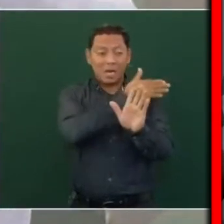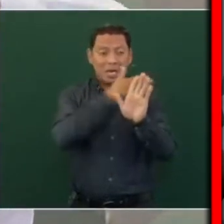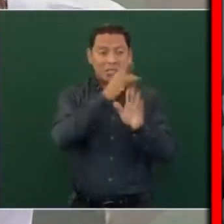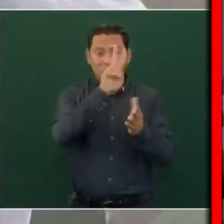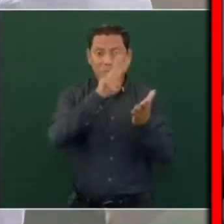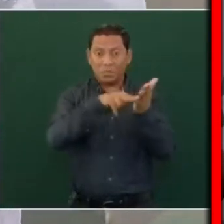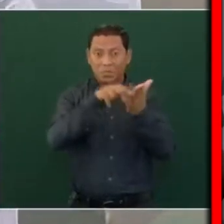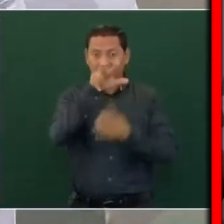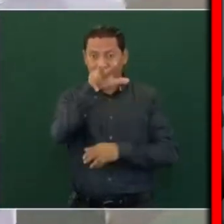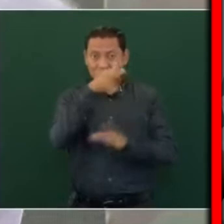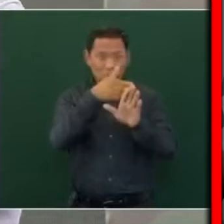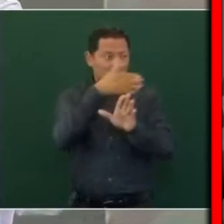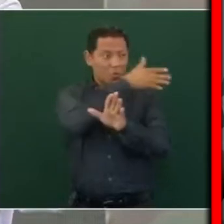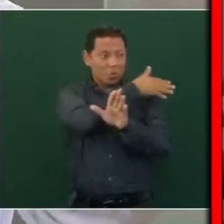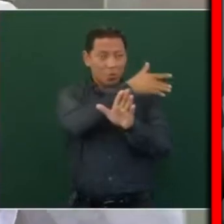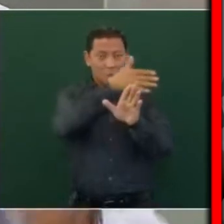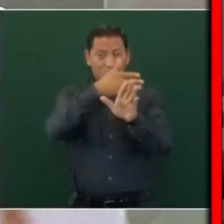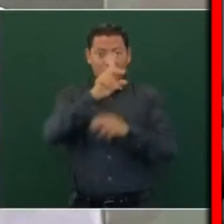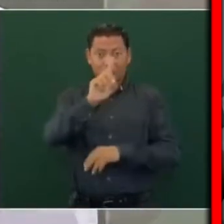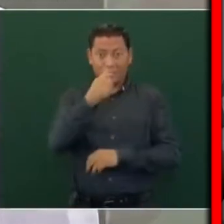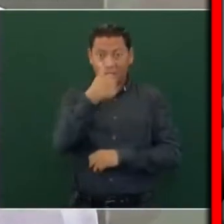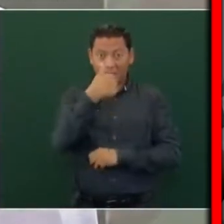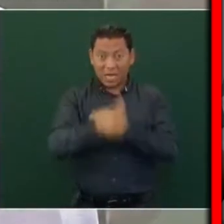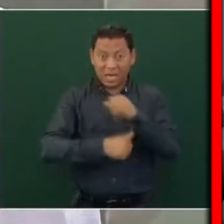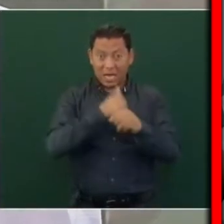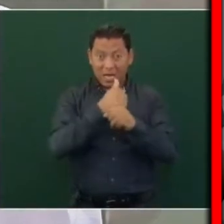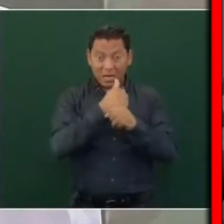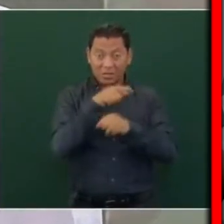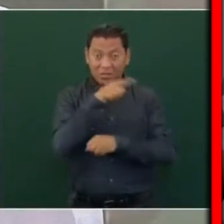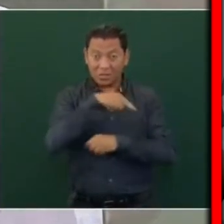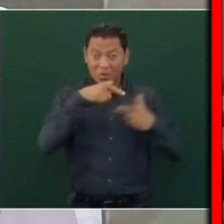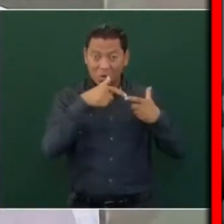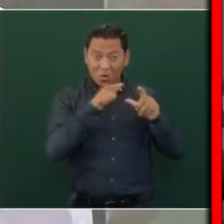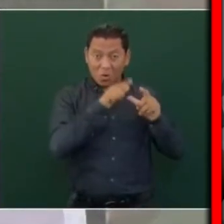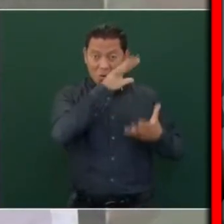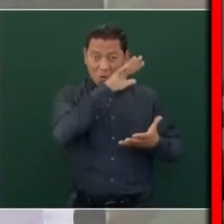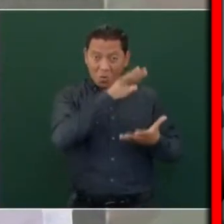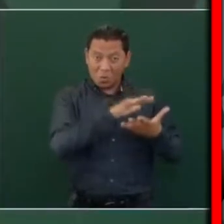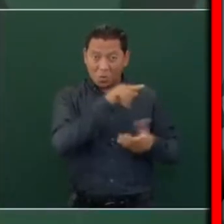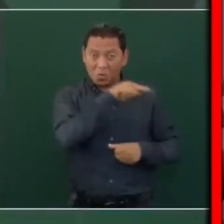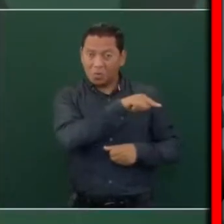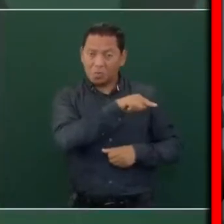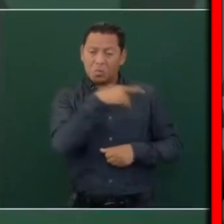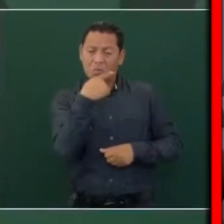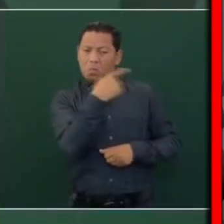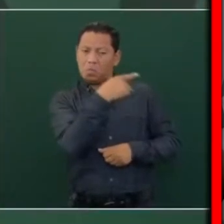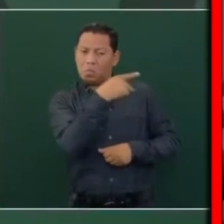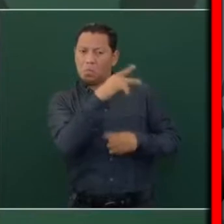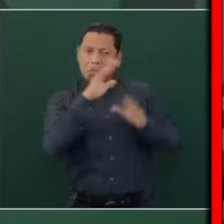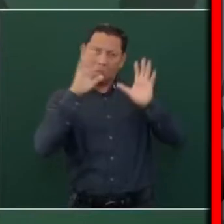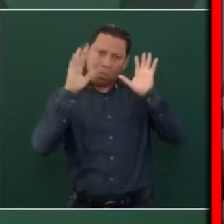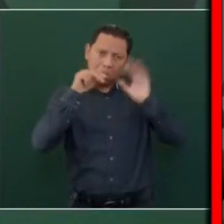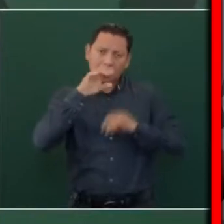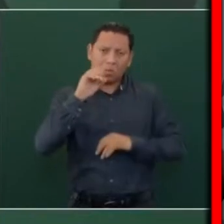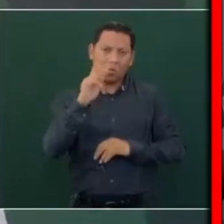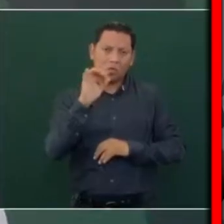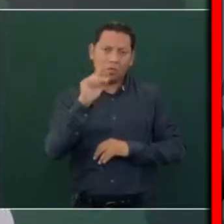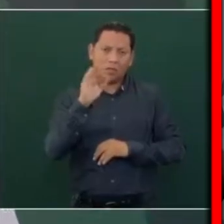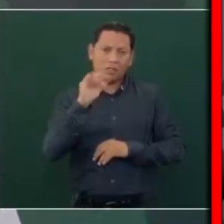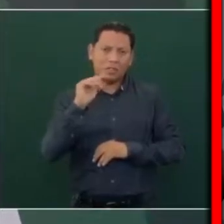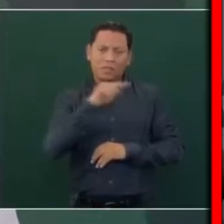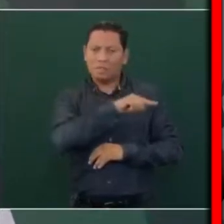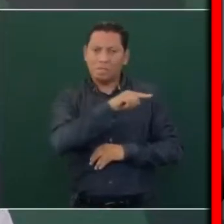de este grupo minoritario, con su política neoliberal o neoporfirista, todas las